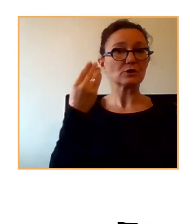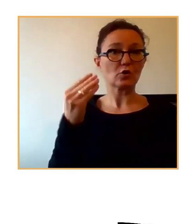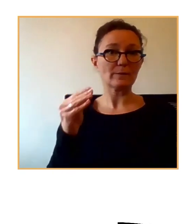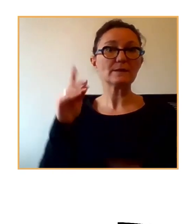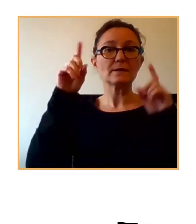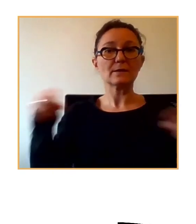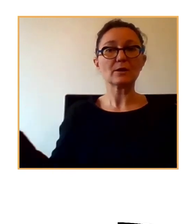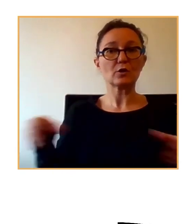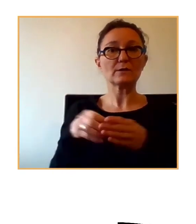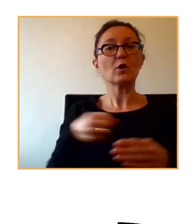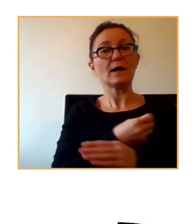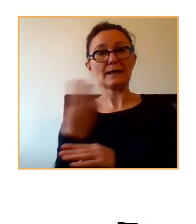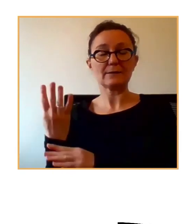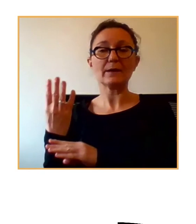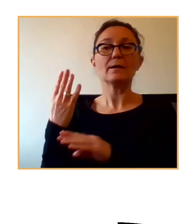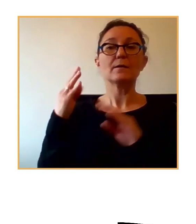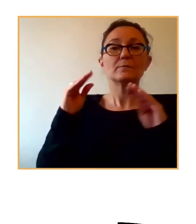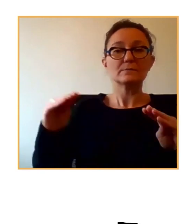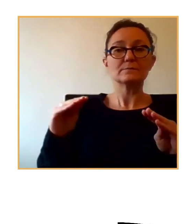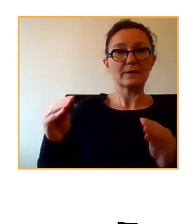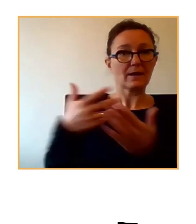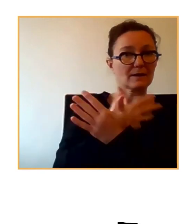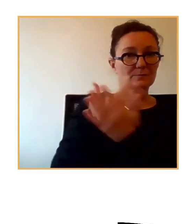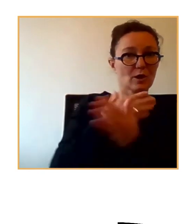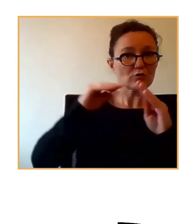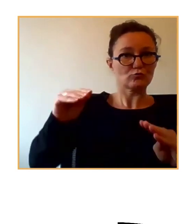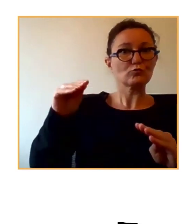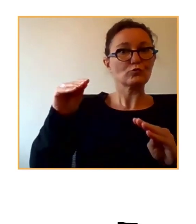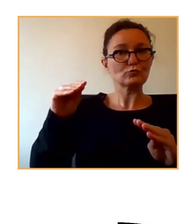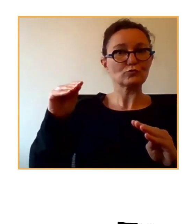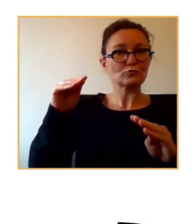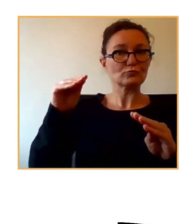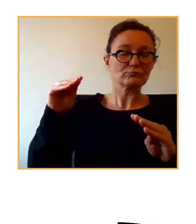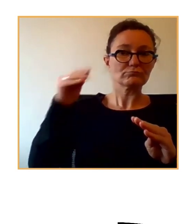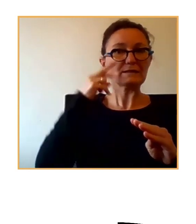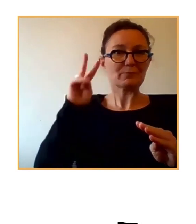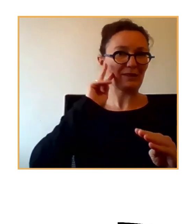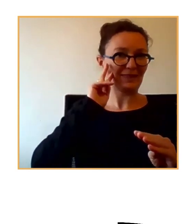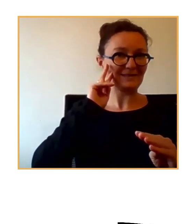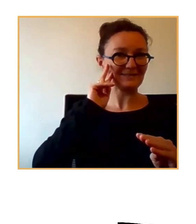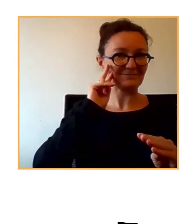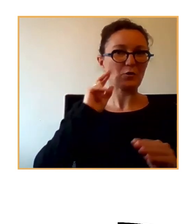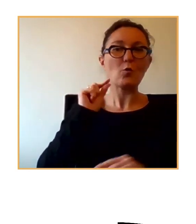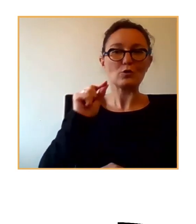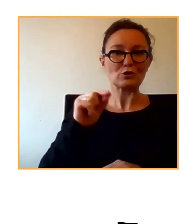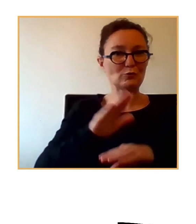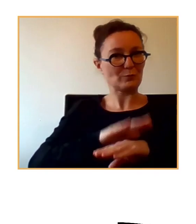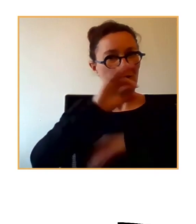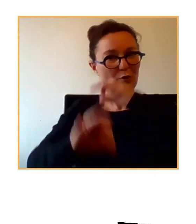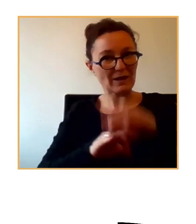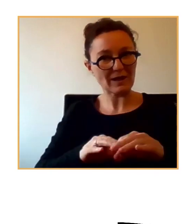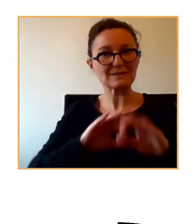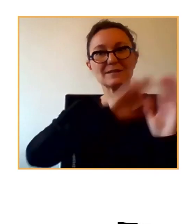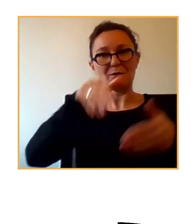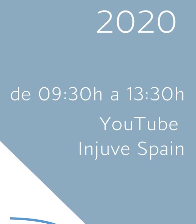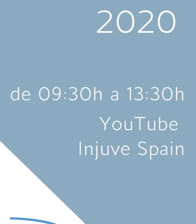LGTB para que también nos den sus impresiones dejamos unos segundos para organizarnos y estamos de vuelta en un segundo muchas